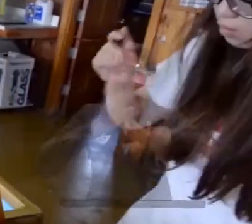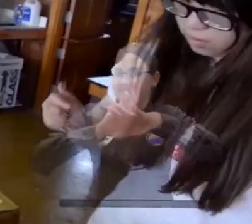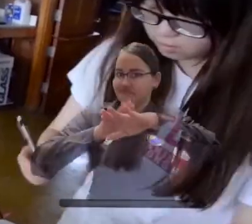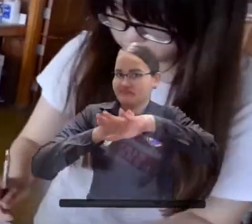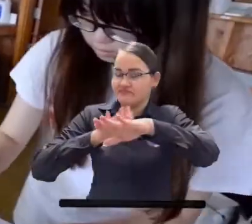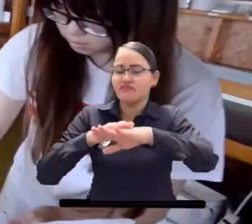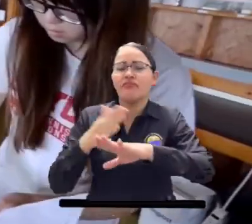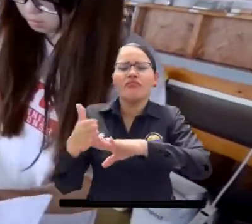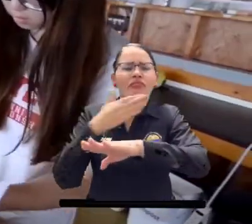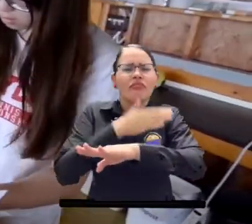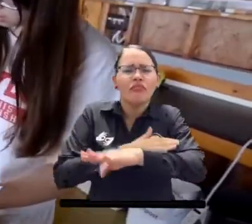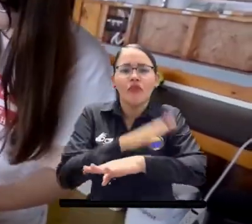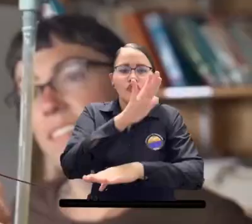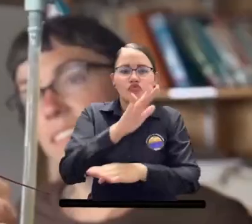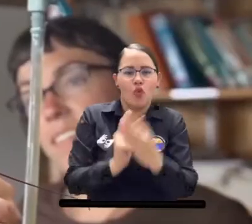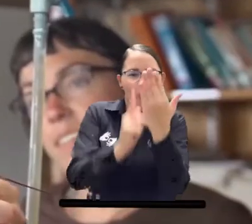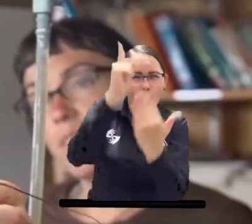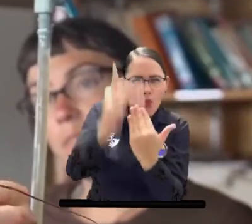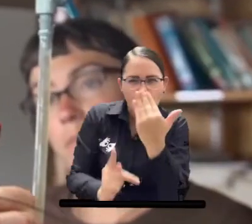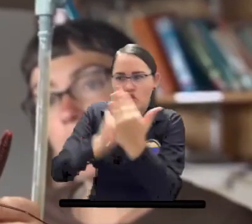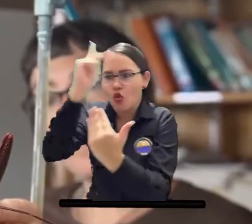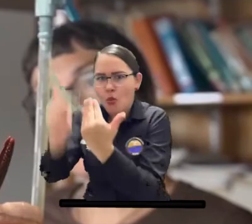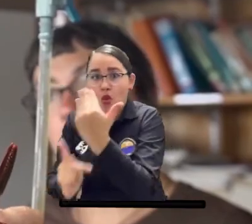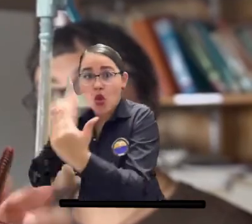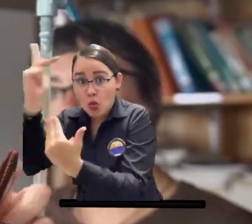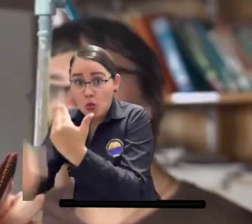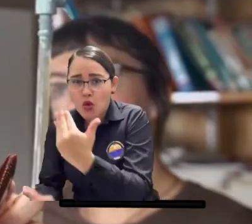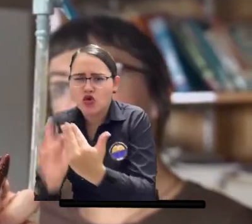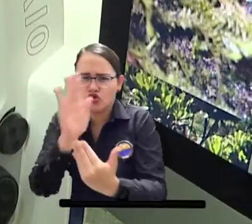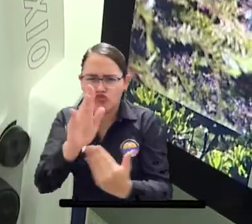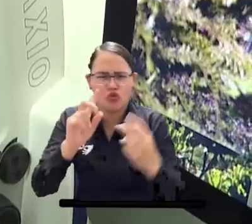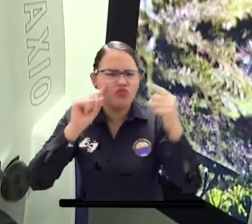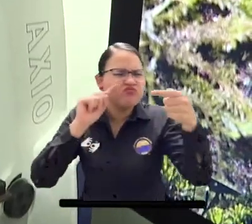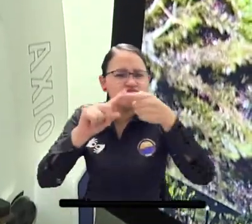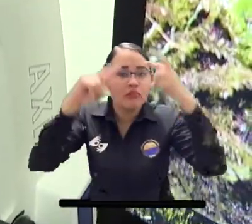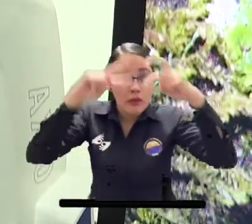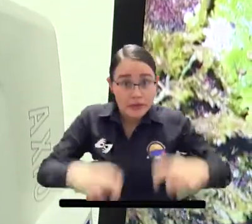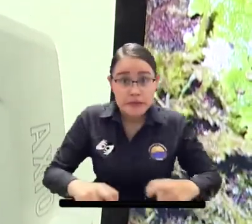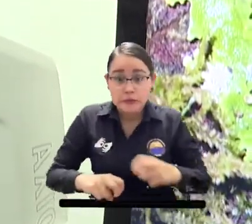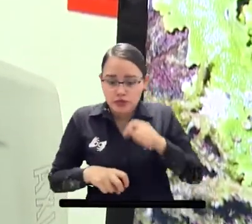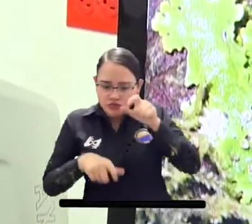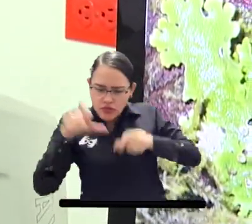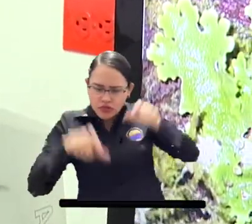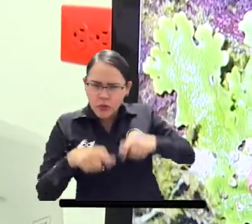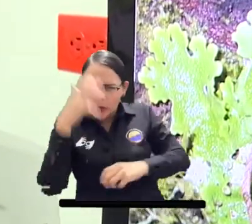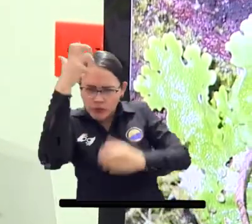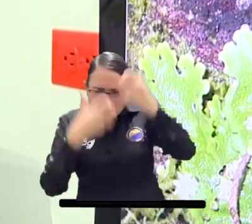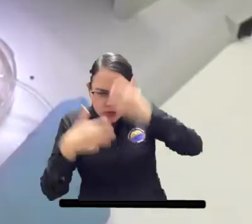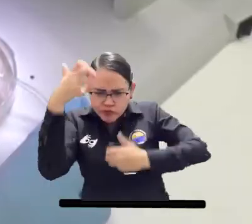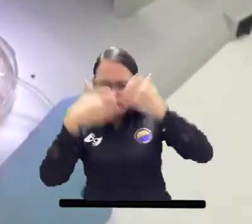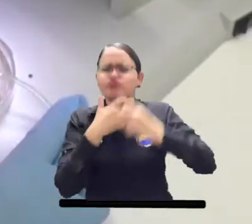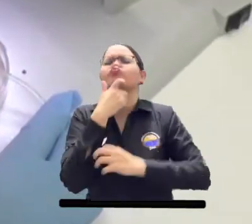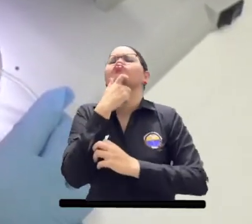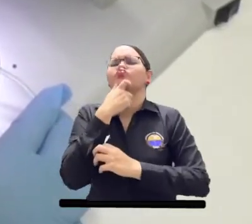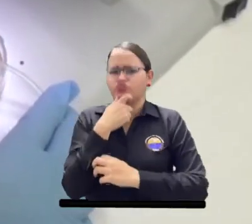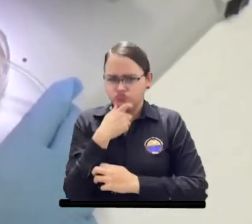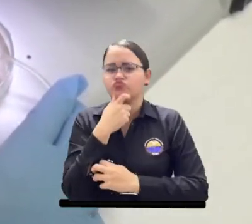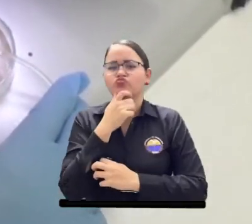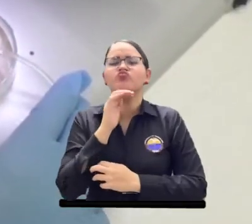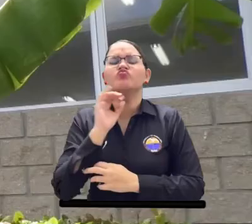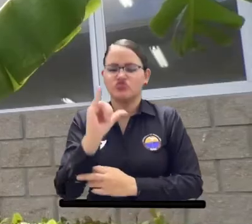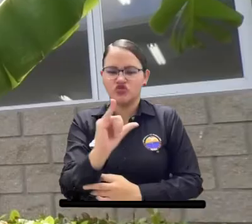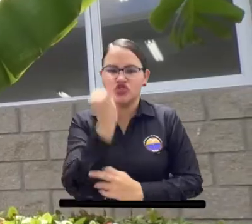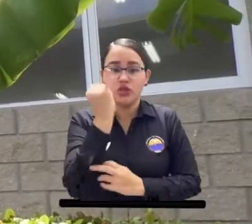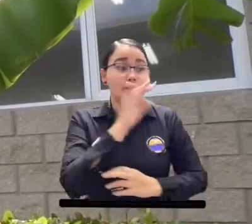Luego de una exigente evaluación por parte de pares externos, fueron seleccionadas para obtener financiación del Fondo de Investigación del Alma